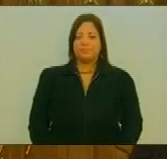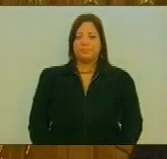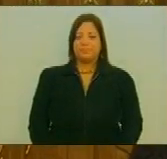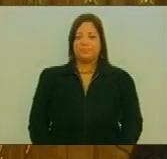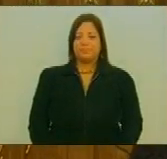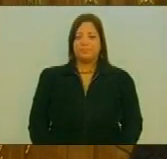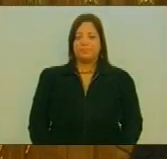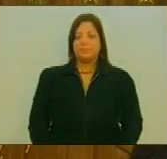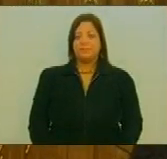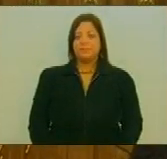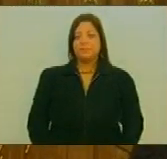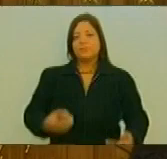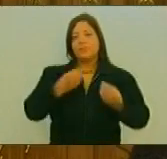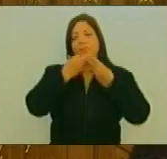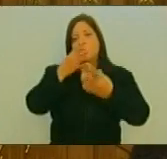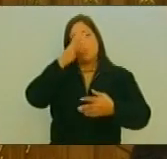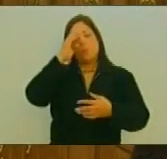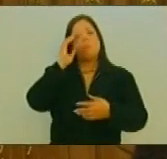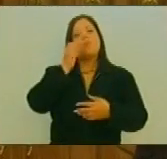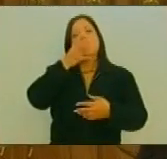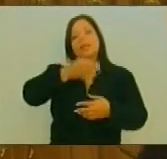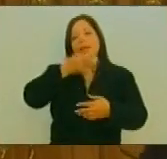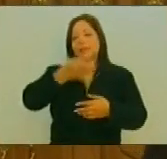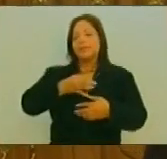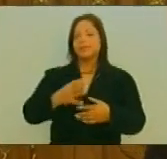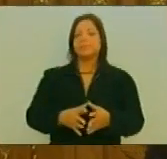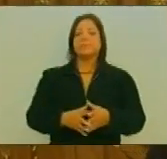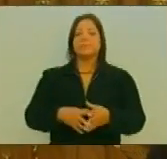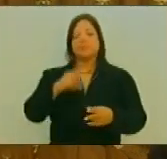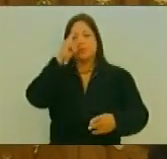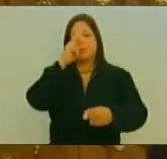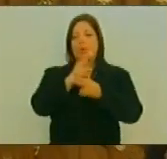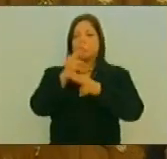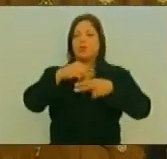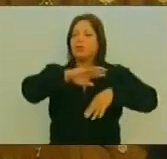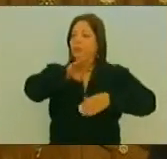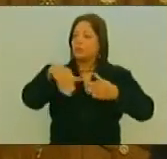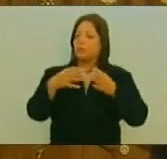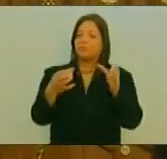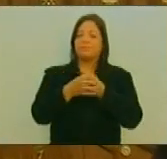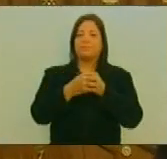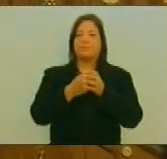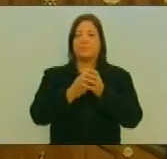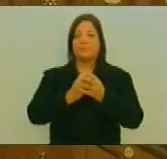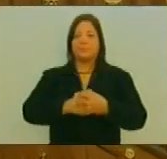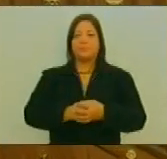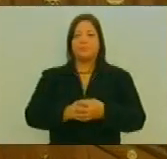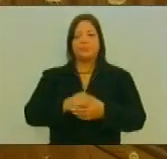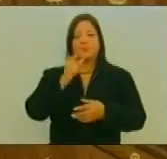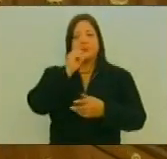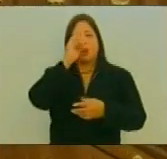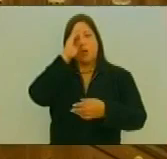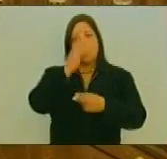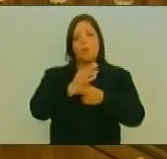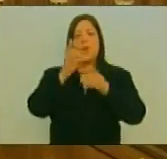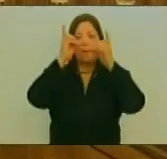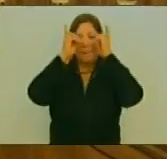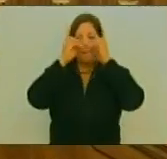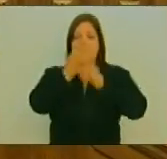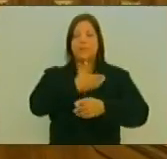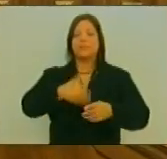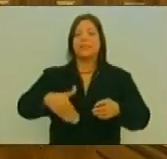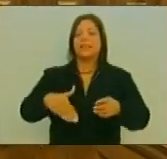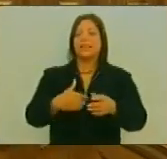Bien Buenas Tardes Compatriotas Camaradas Camarada Presidenta